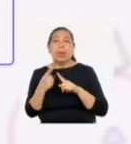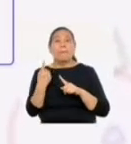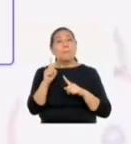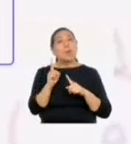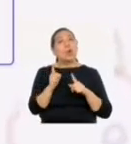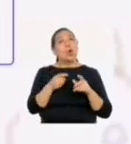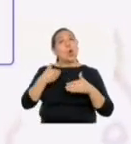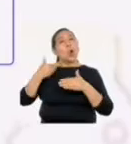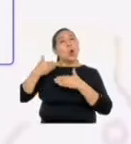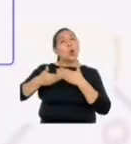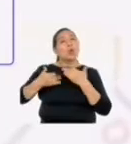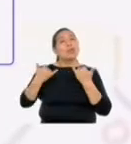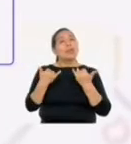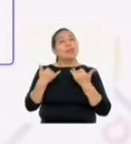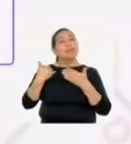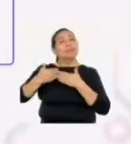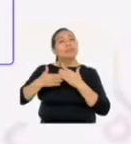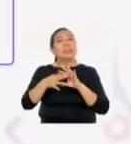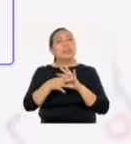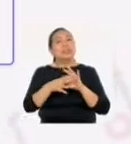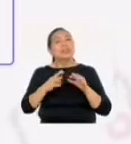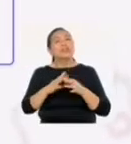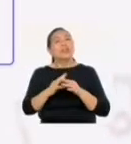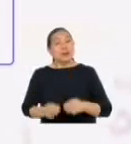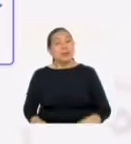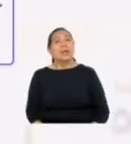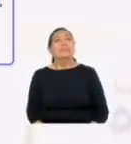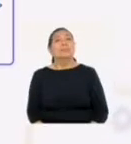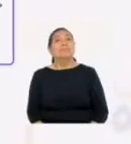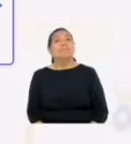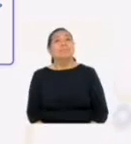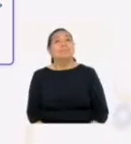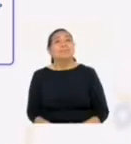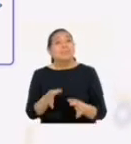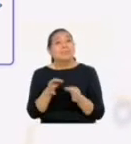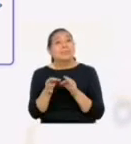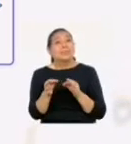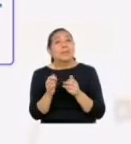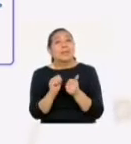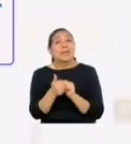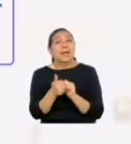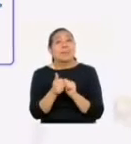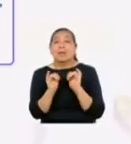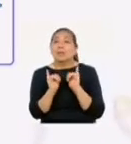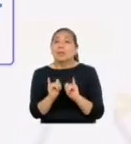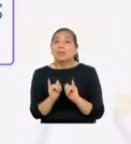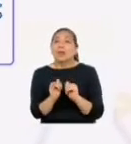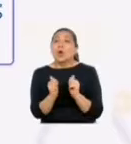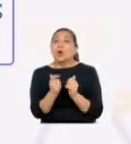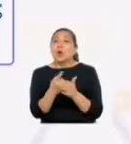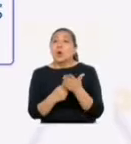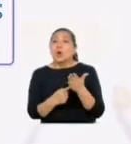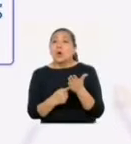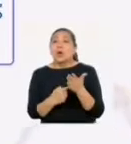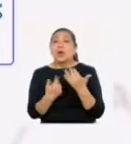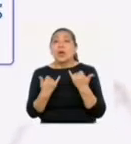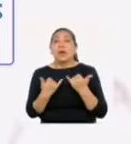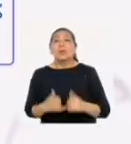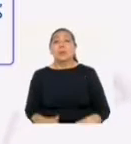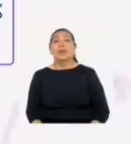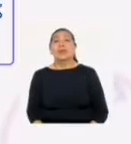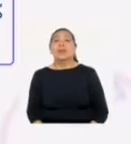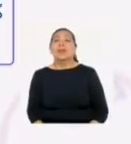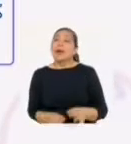diversas causas y consecuencias de este proceso. Además, explica los cambios y permanencias con respecto de la